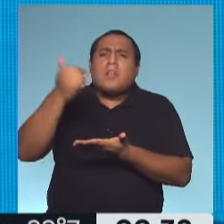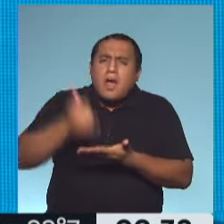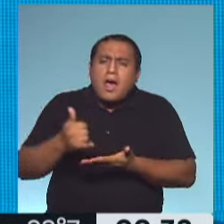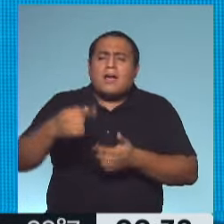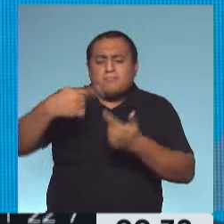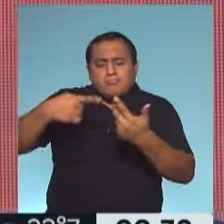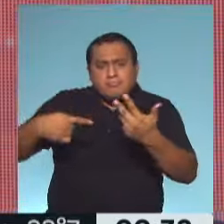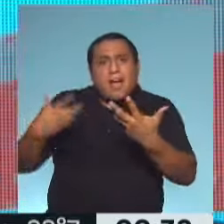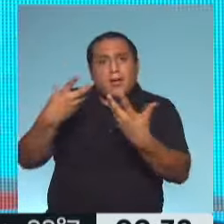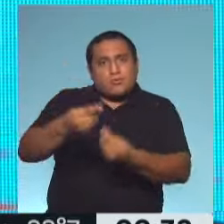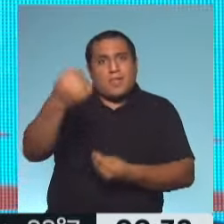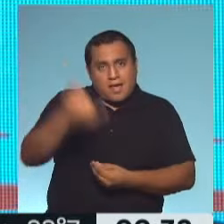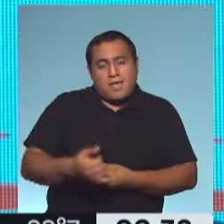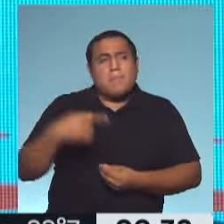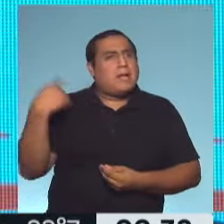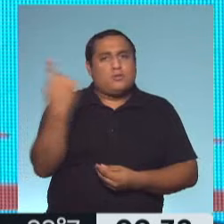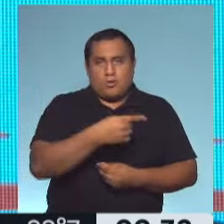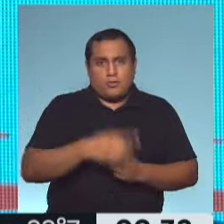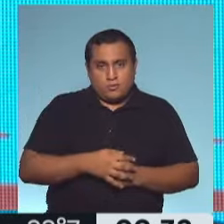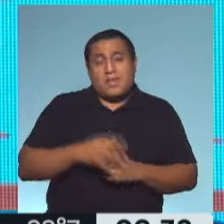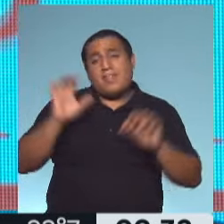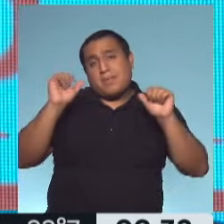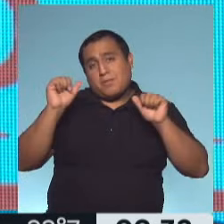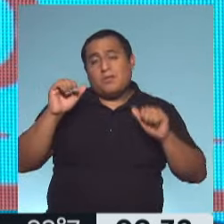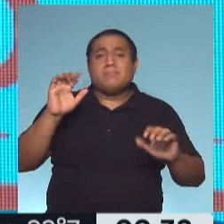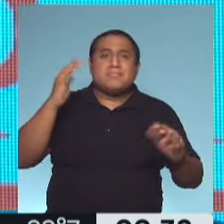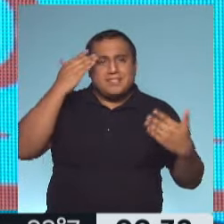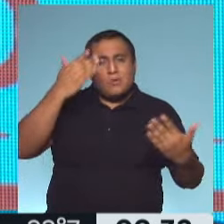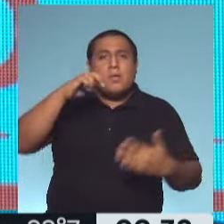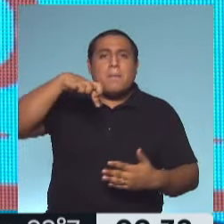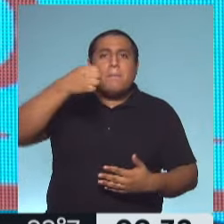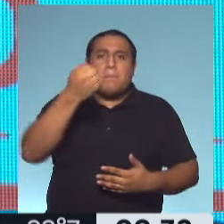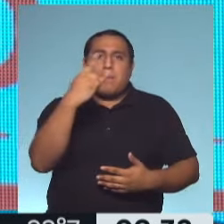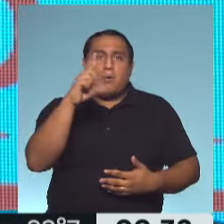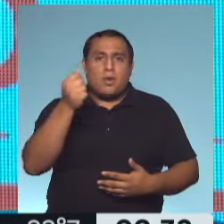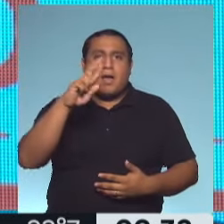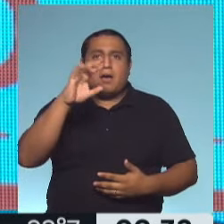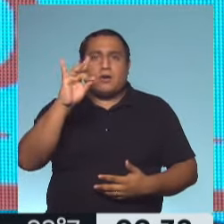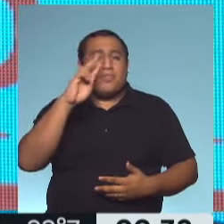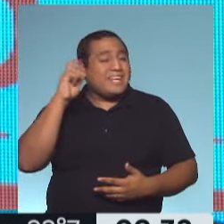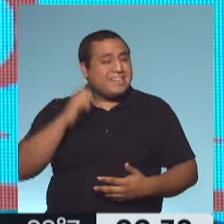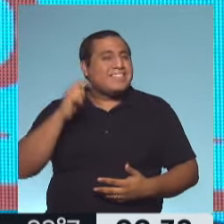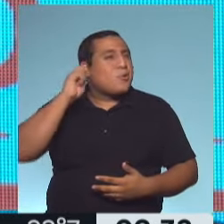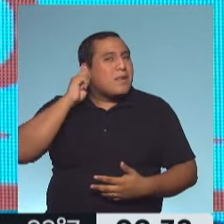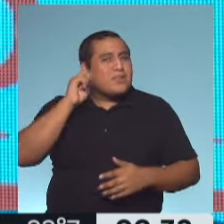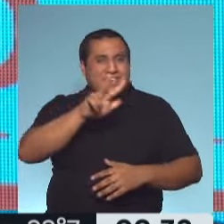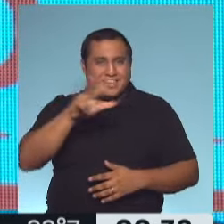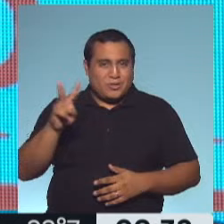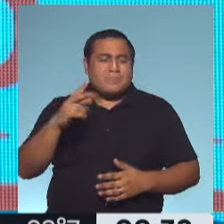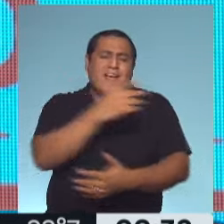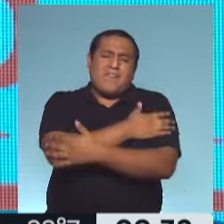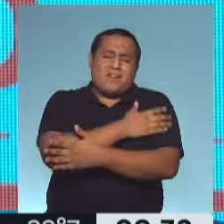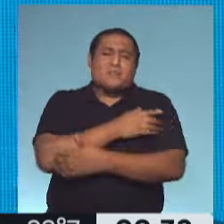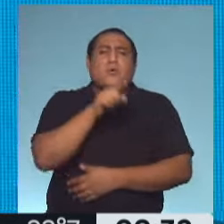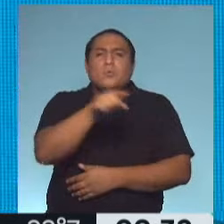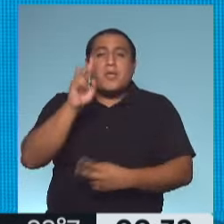herramientas y están a disposición de todos y todas. Me despido saludando a Paula Rodríguez, que hoy cumple años, 32 años para ella. Un abrazo gigante